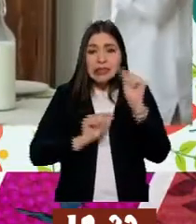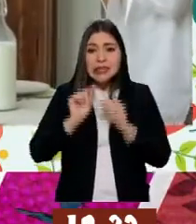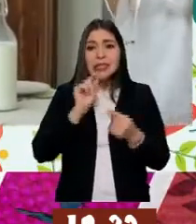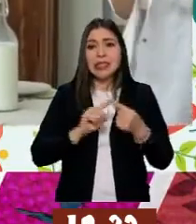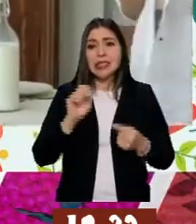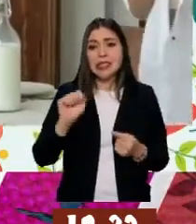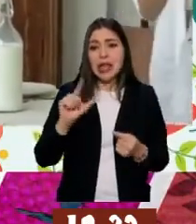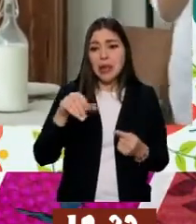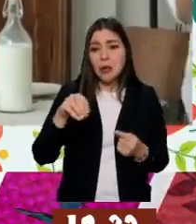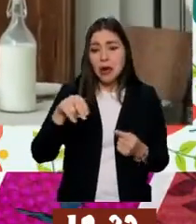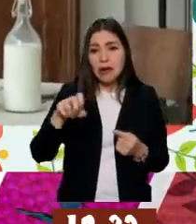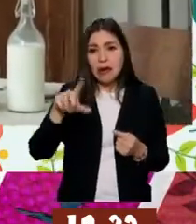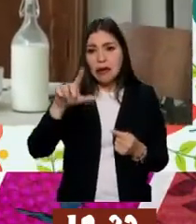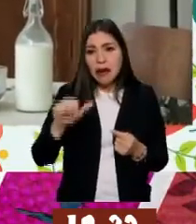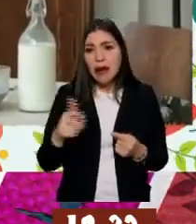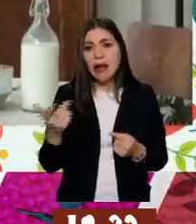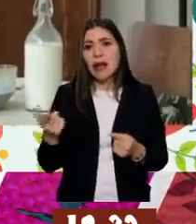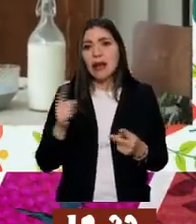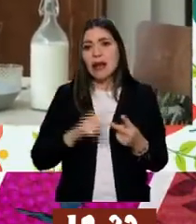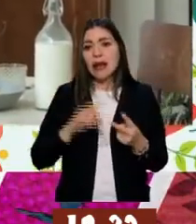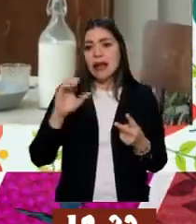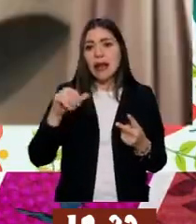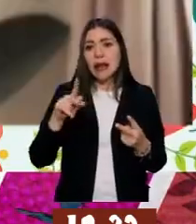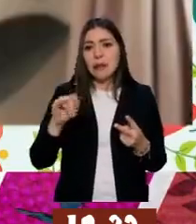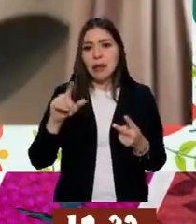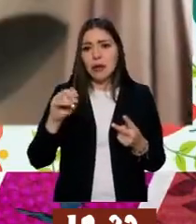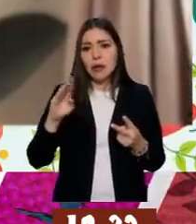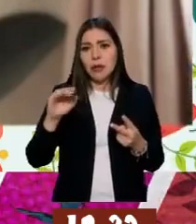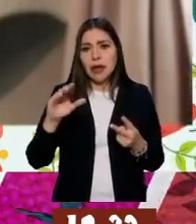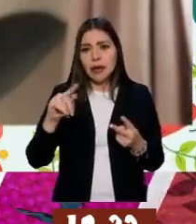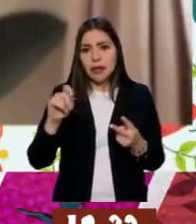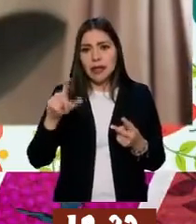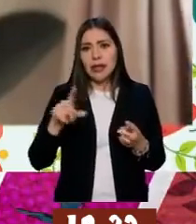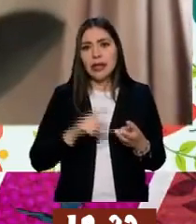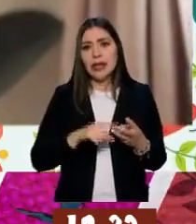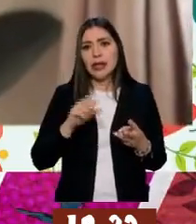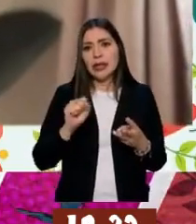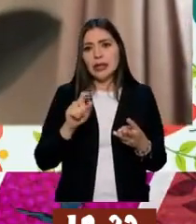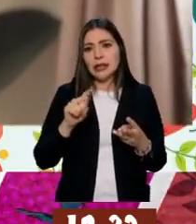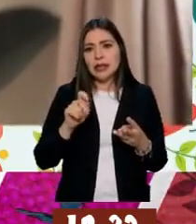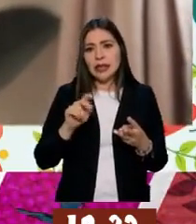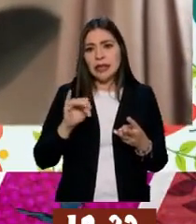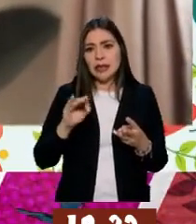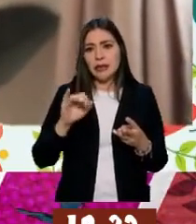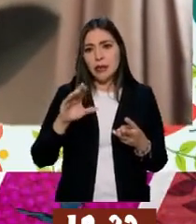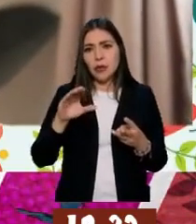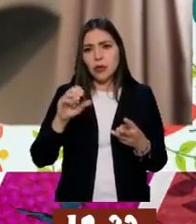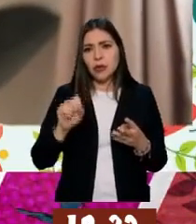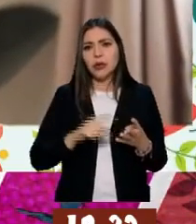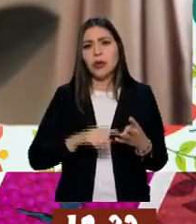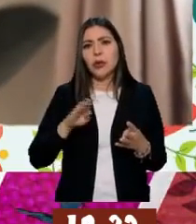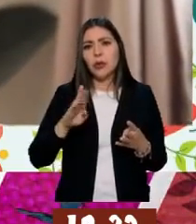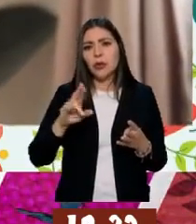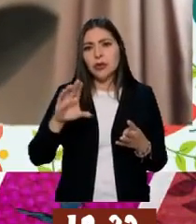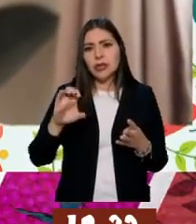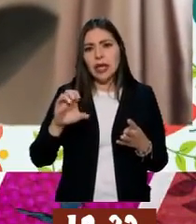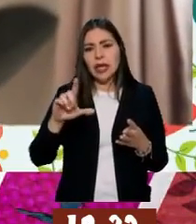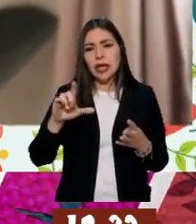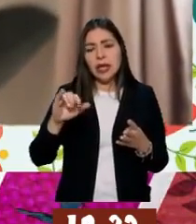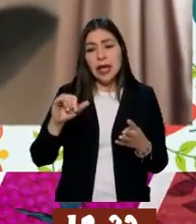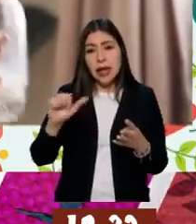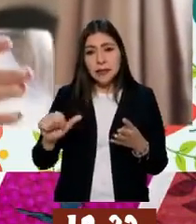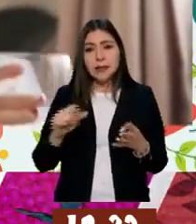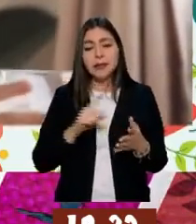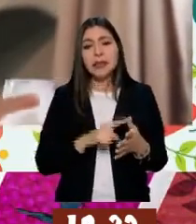Campilobacter, quiero hacer un té para que no se me fuera a olvidar ninguno. Campilobacter, Staphylococcus y Enzimia. Brusela, que es de las bases comunes y peligrosas con la brucelosis